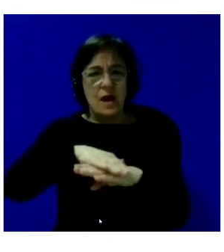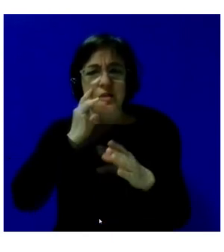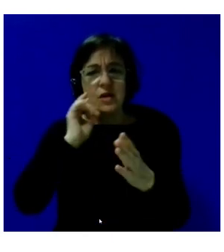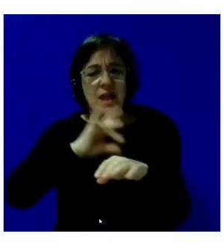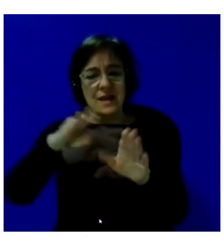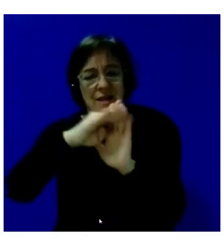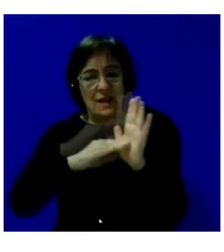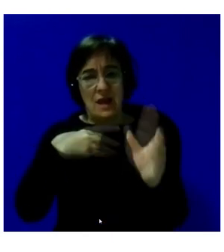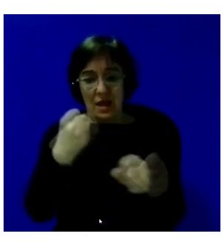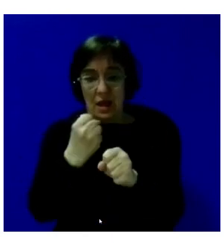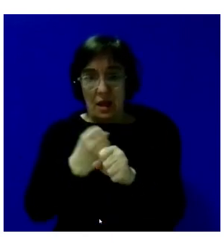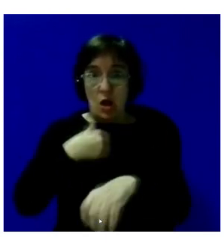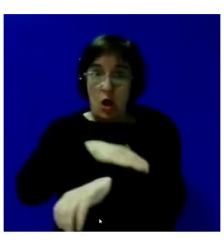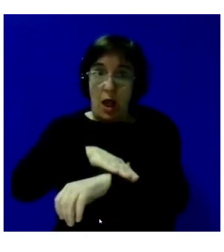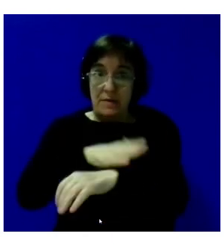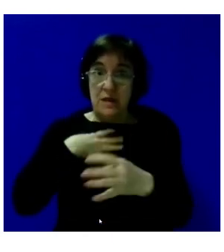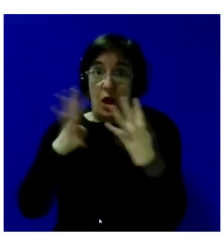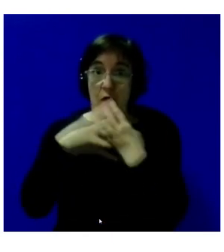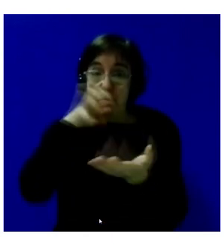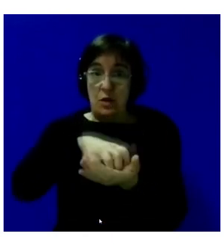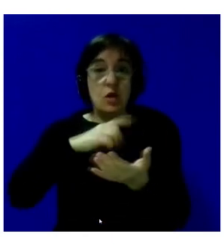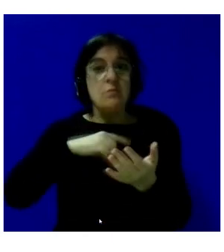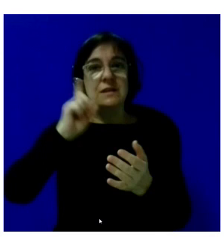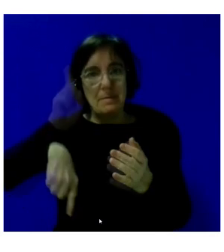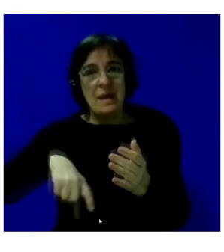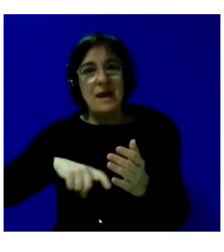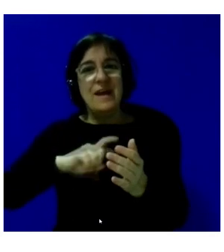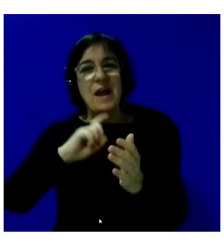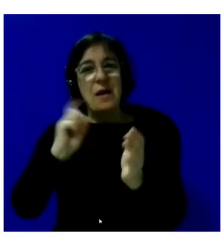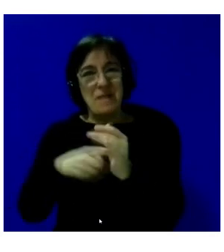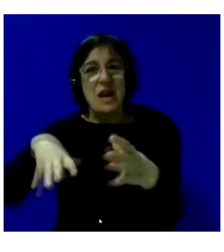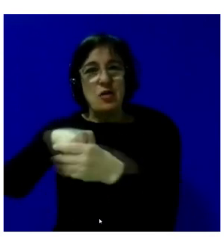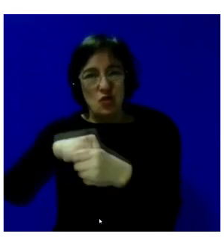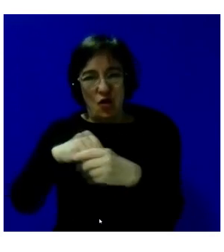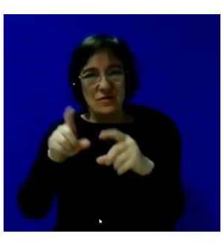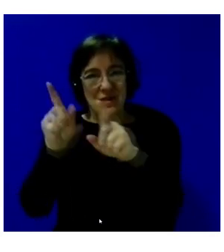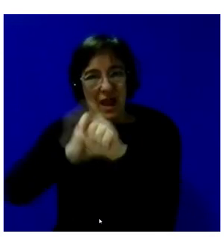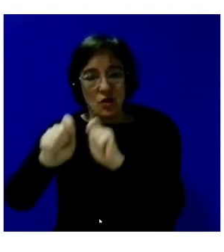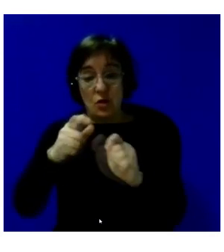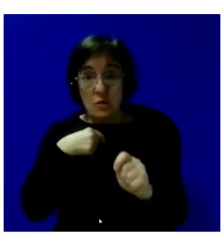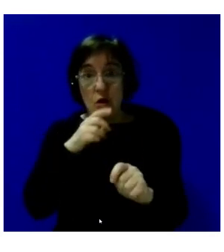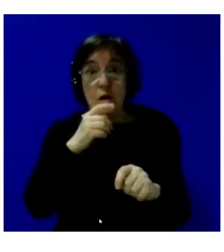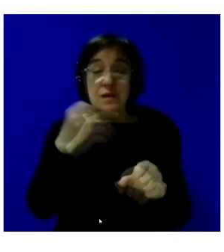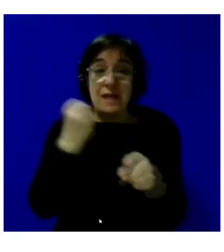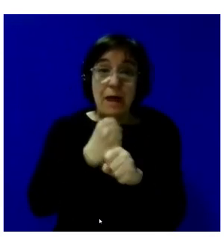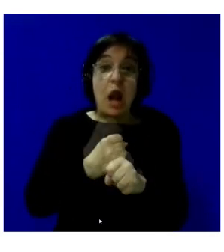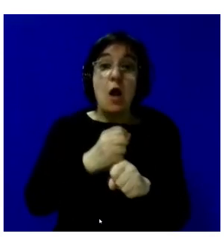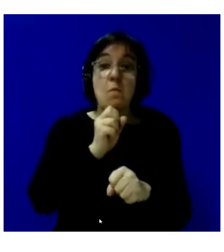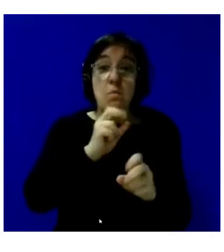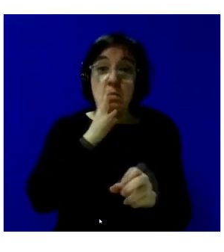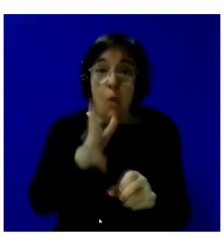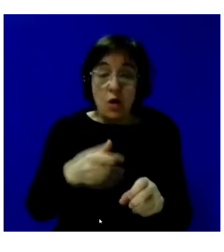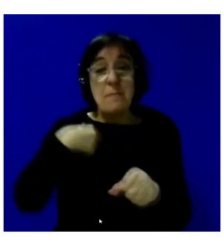actuaciones tanto de la administración penitenciaria como de plena inclusión. Por tanto, trabajar por y para estas personas y generar